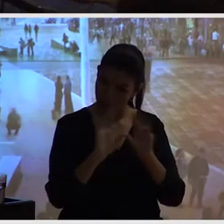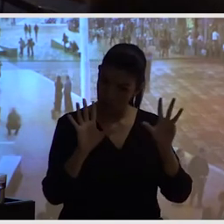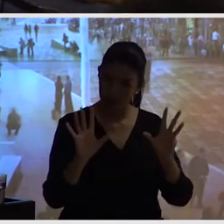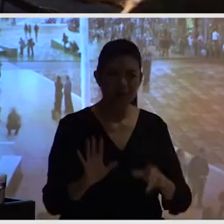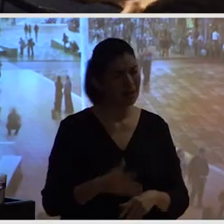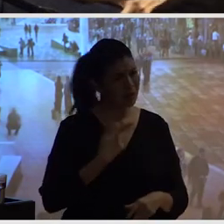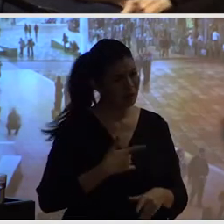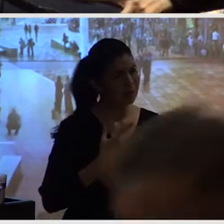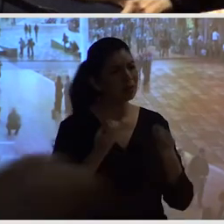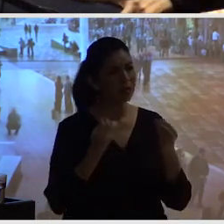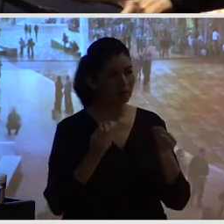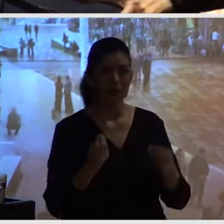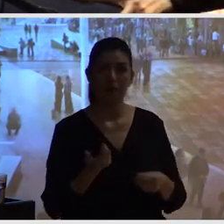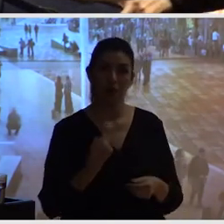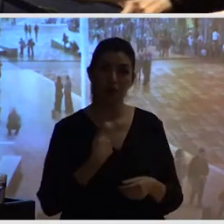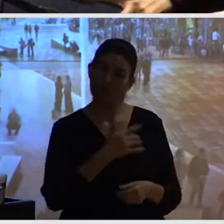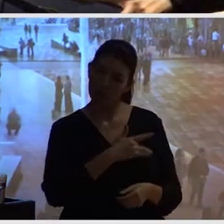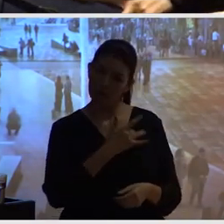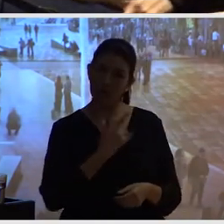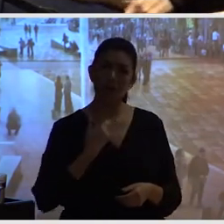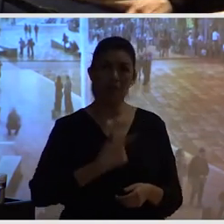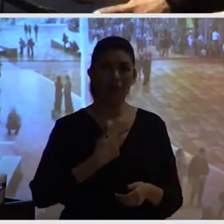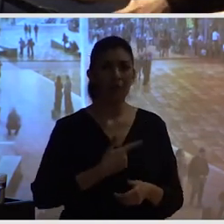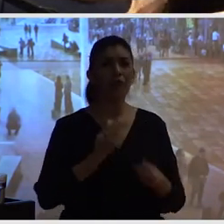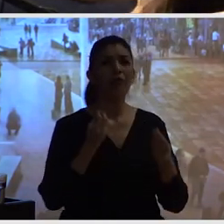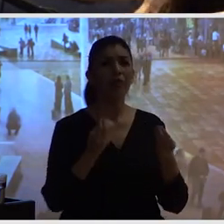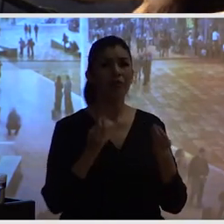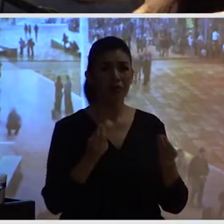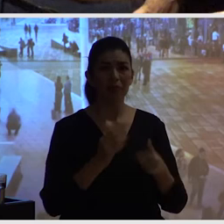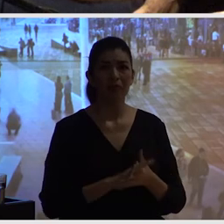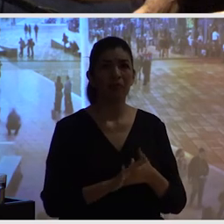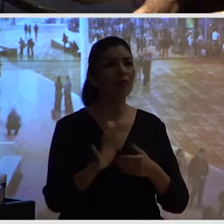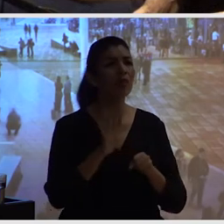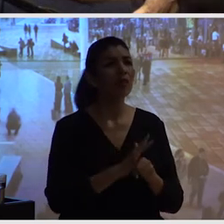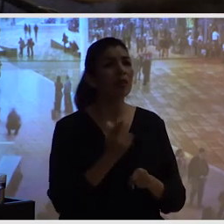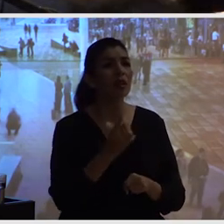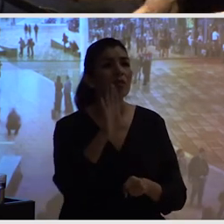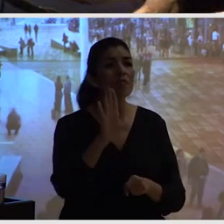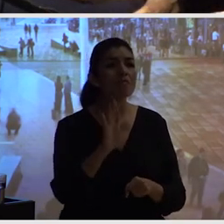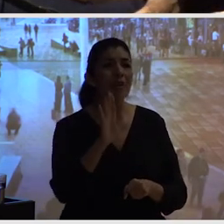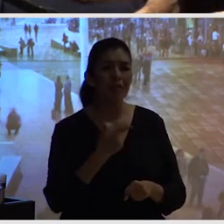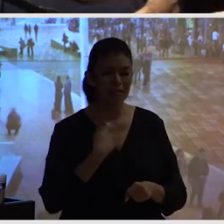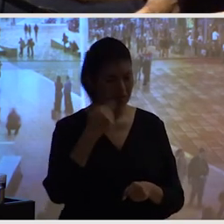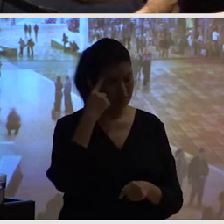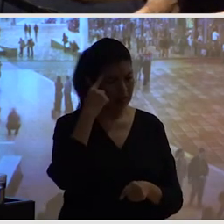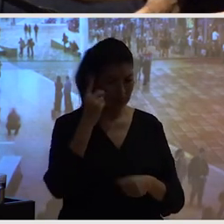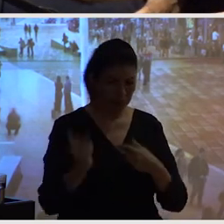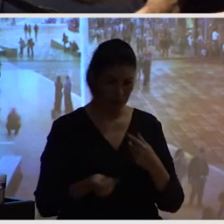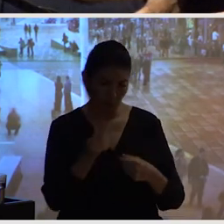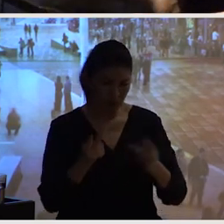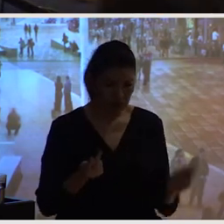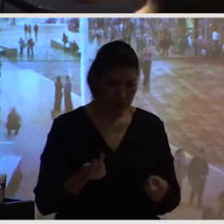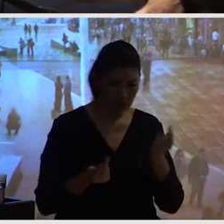realmente me gustó mucho la exposición porque es la respuesta a todas las preguntas que teníamos lo que están